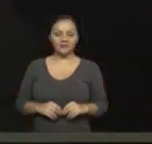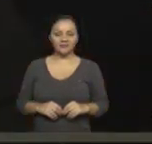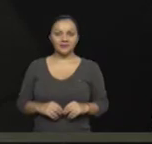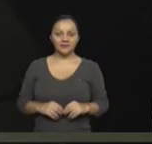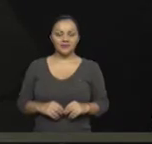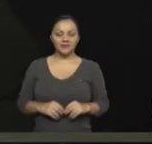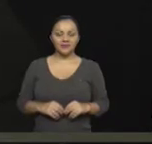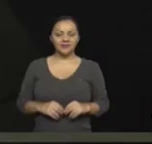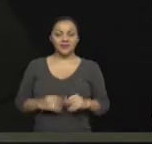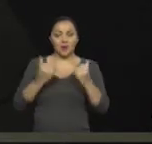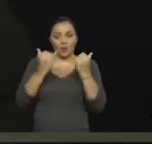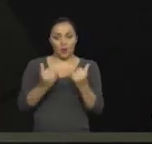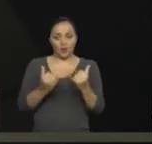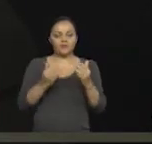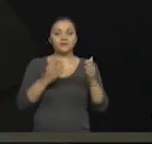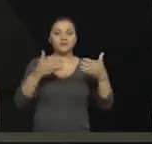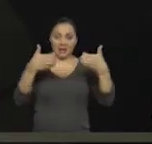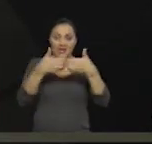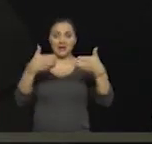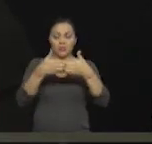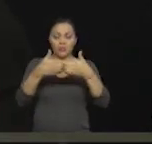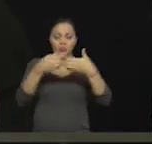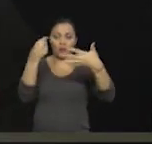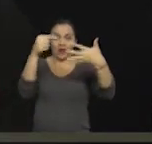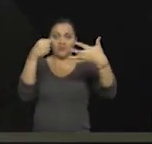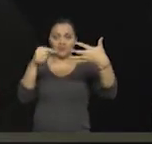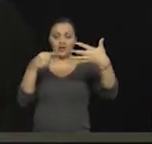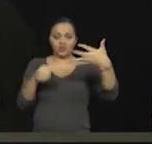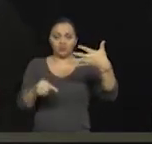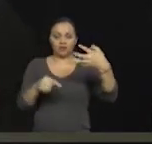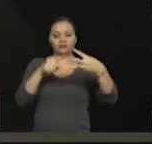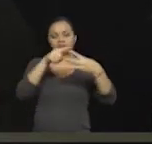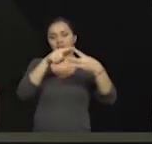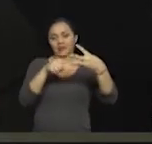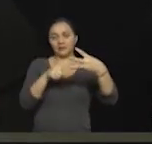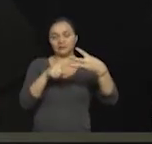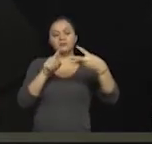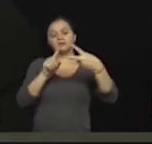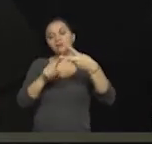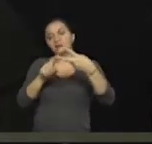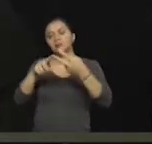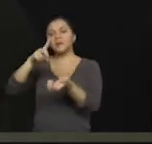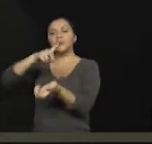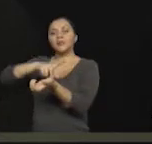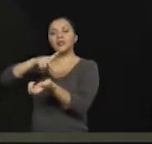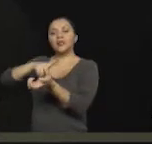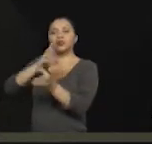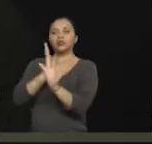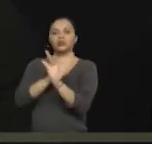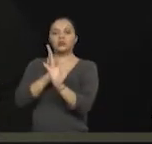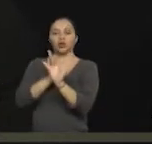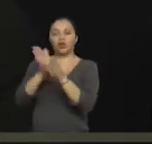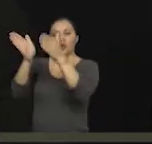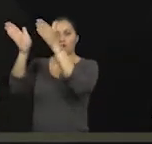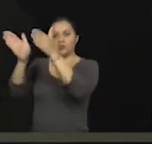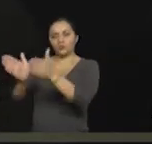Como parte del equipo de calificación de discapacidad, contamos con la presencia de Jorge Gómez, nuestro médico, en este caso psicólogo calificador de discapacidad. Bienvenido, Jorge.